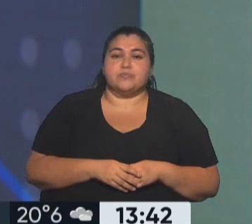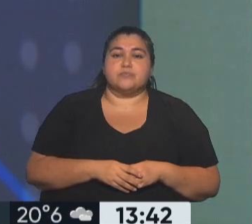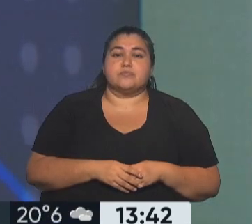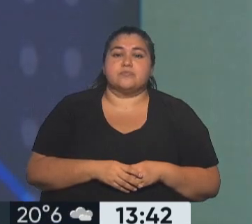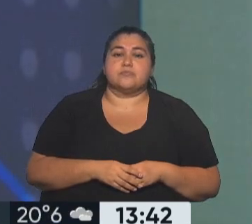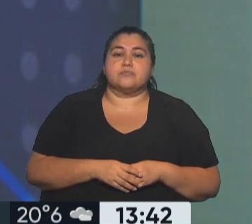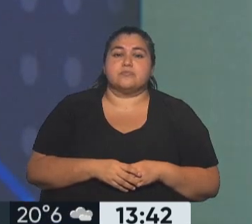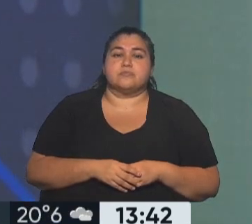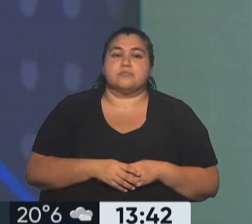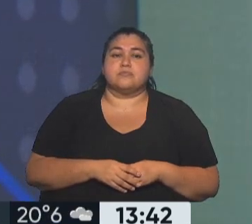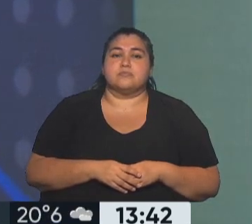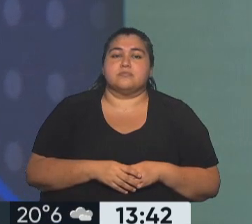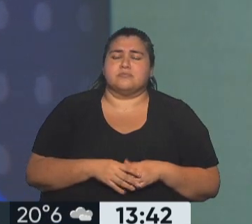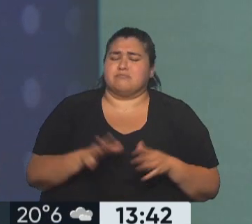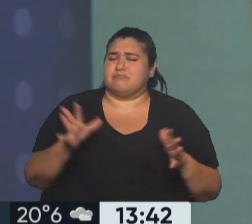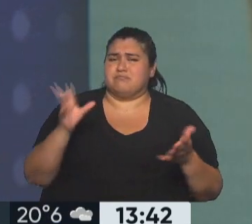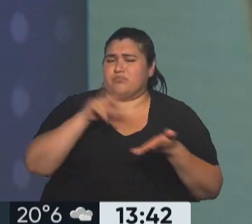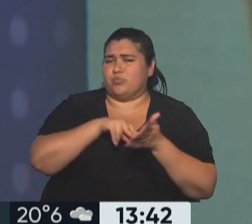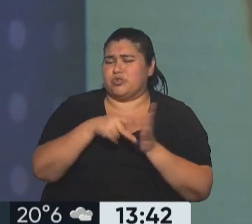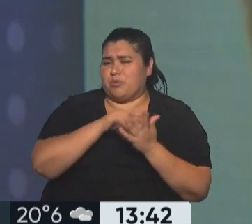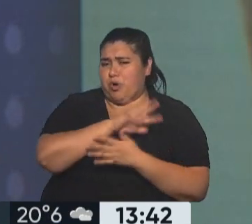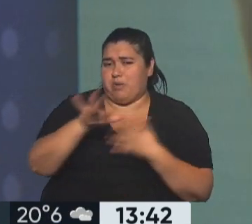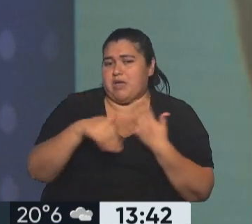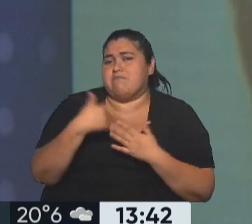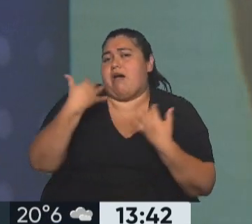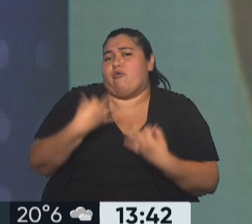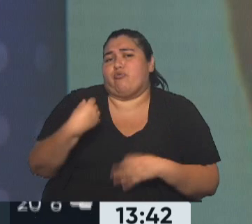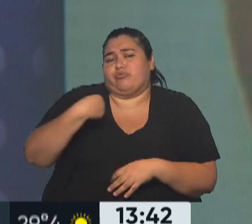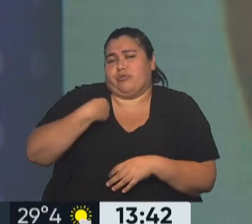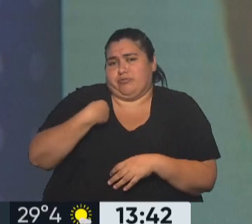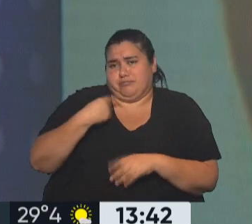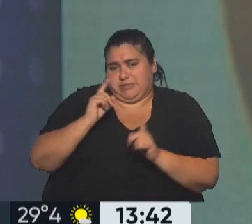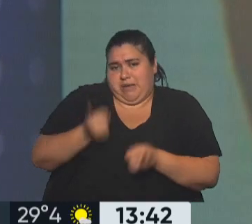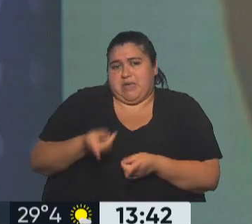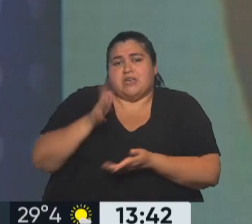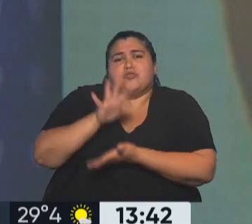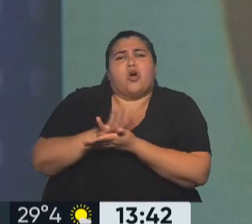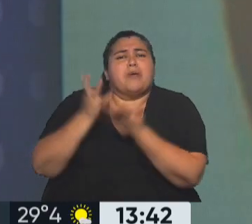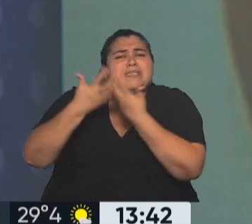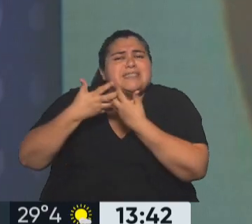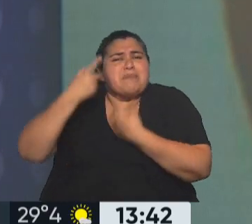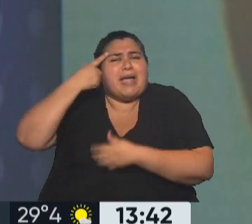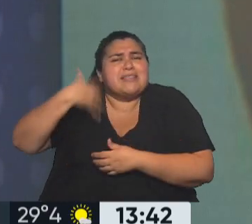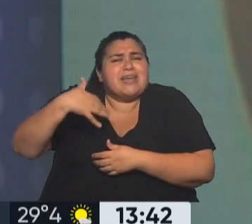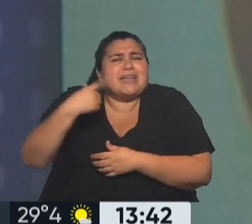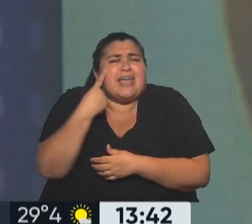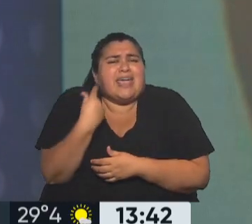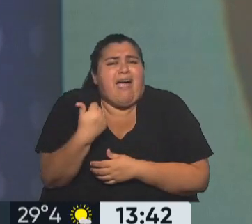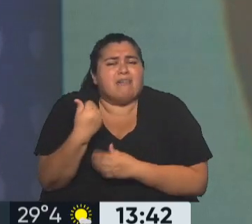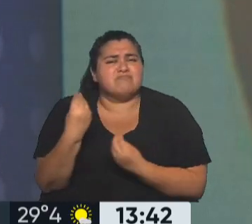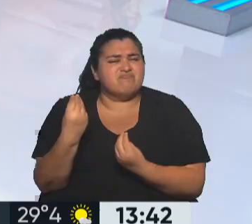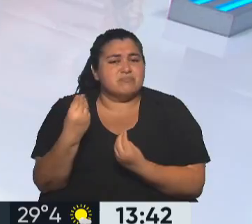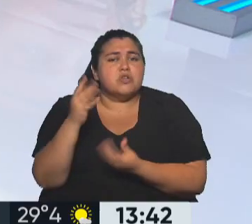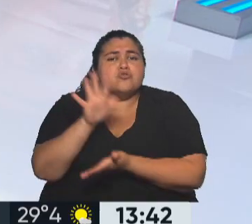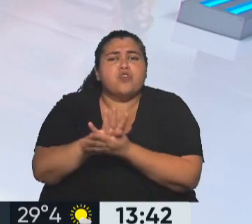Bueno, y hay mucha polémica y también, en mi caso, mucha desinformación con respecto a la inteligencia artificial. Irina, en este caso vamos a hablar de